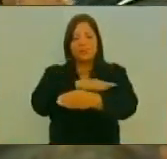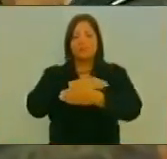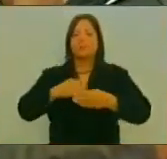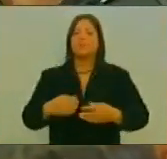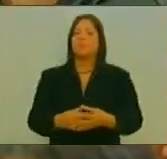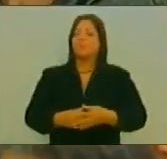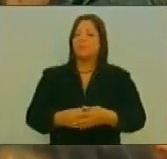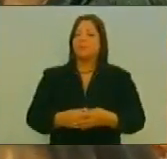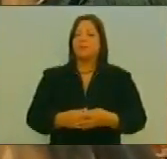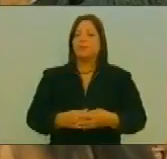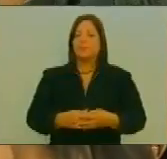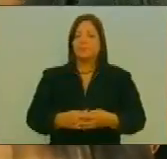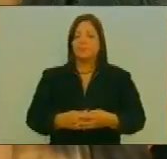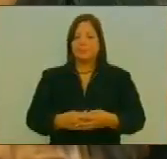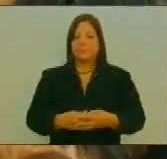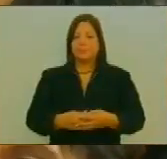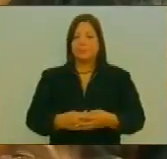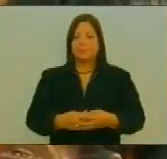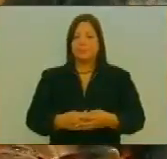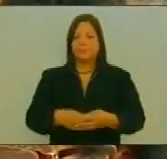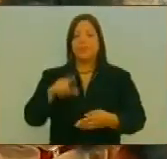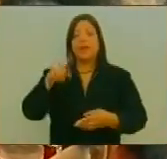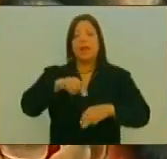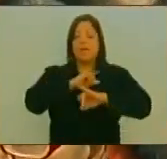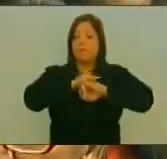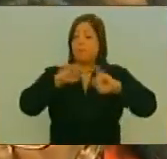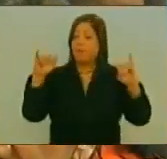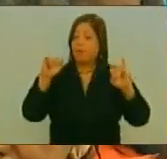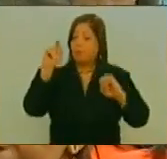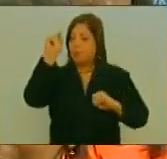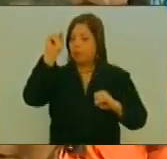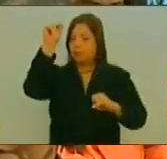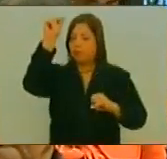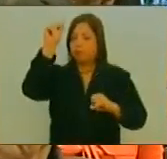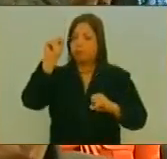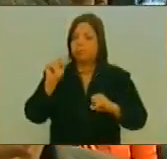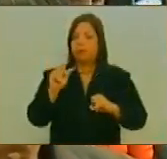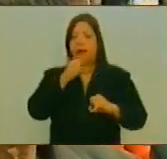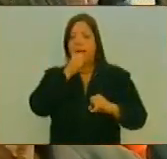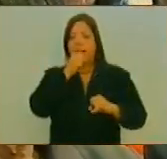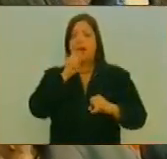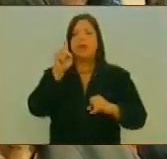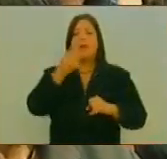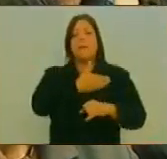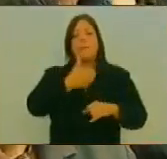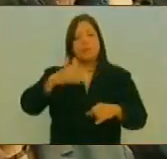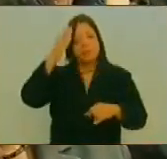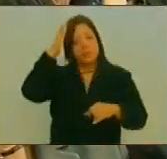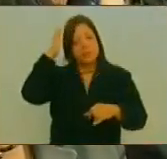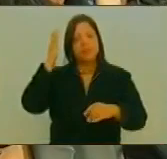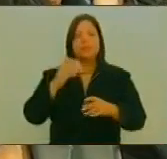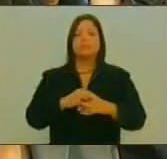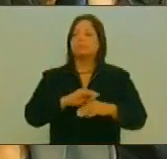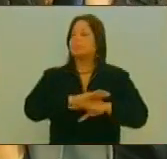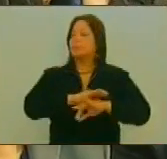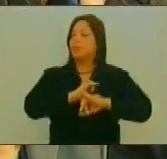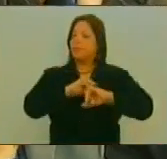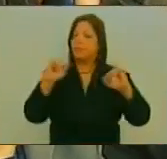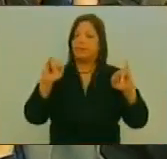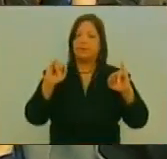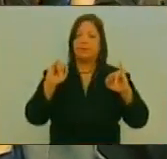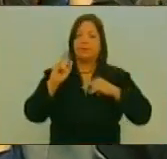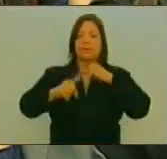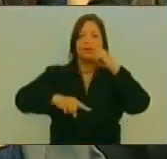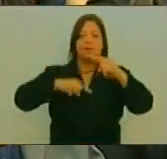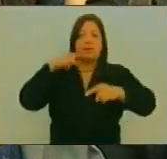Venezolanidad Agotada La Materia El Primer Vicepresidente Levantó La Sesión